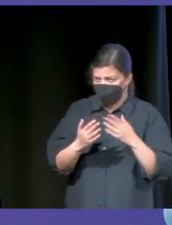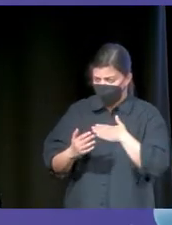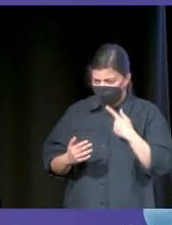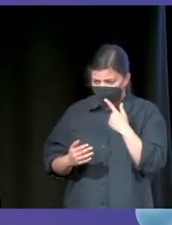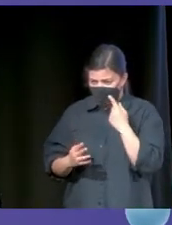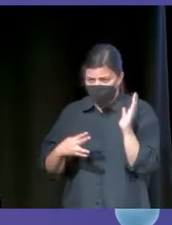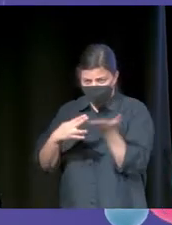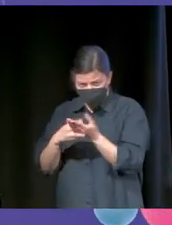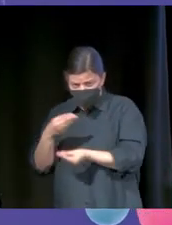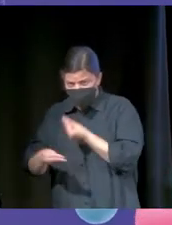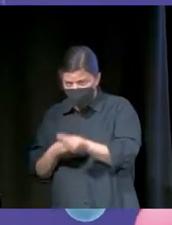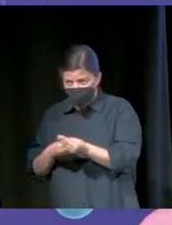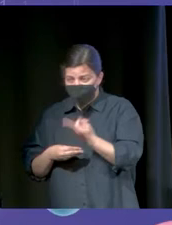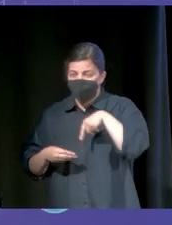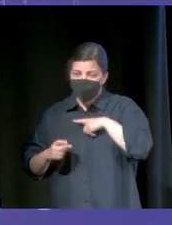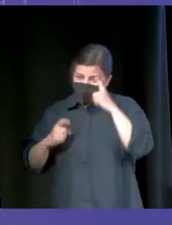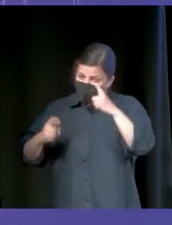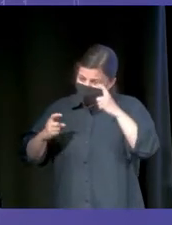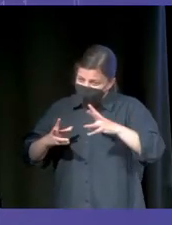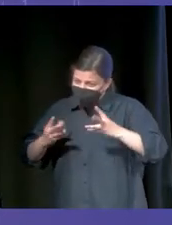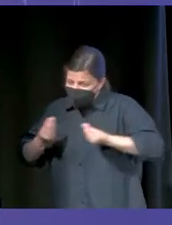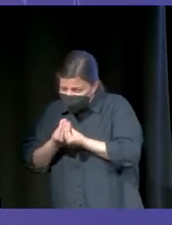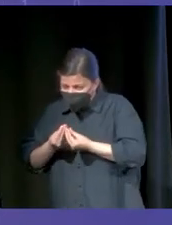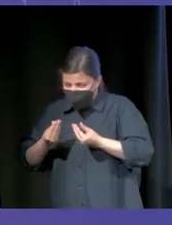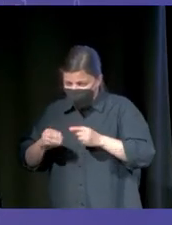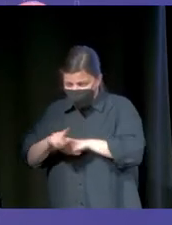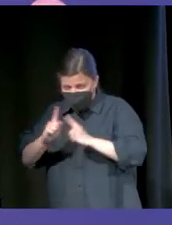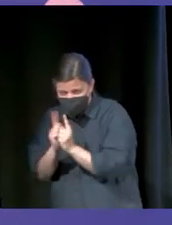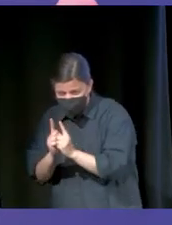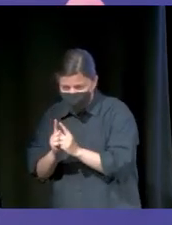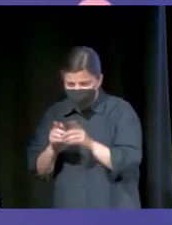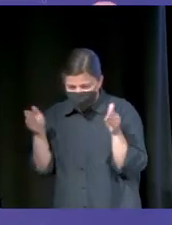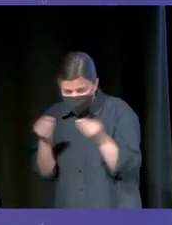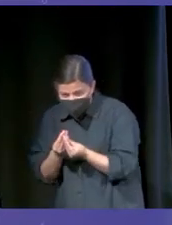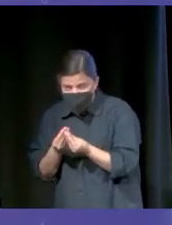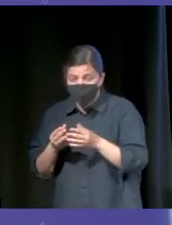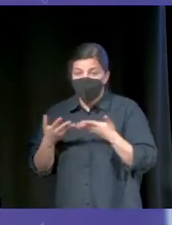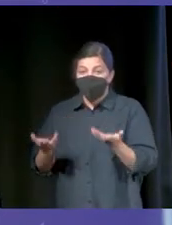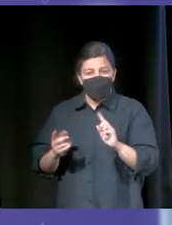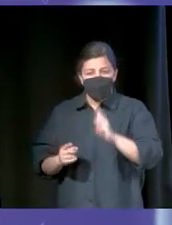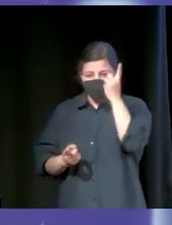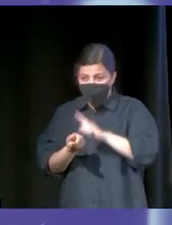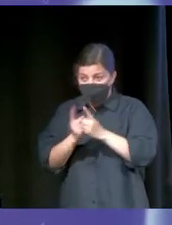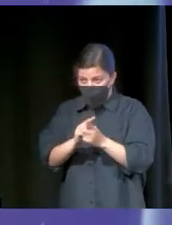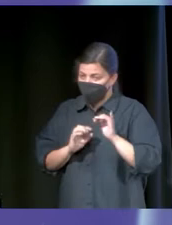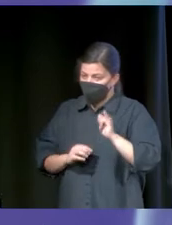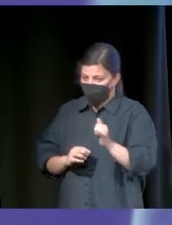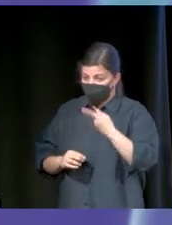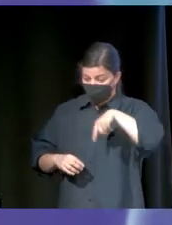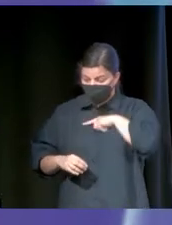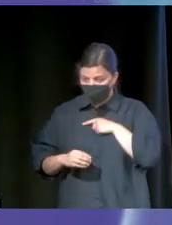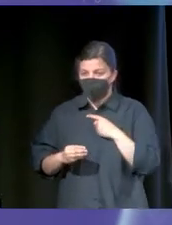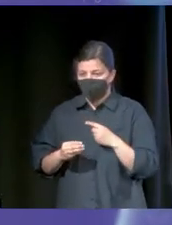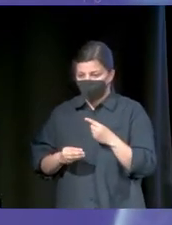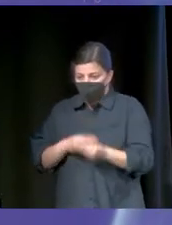Pues cada vez intentamos comprimir más los mensajes. Pero es que además hay un cambio fundamental, que es que por primera vez los consumidores de información, nosotros cuando